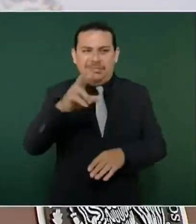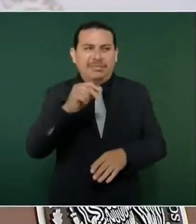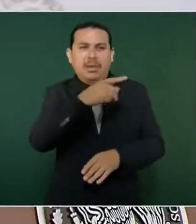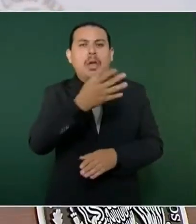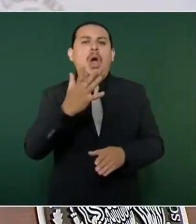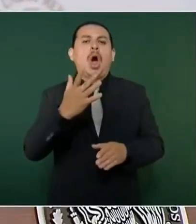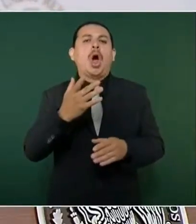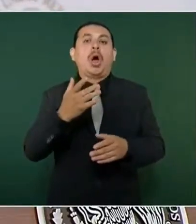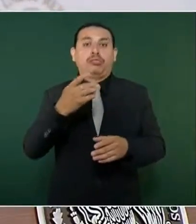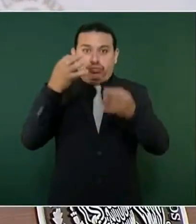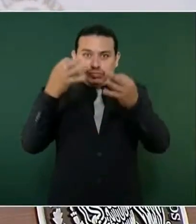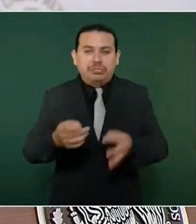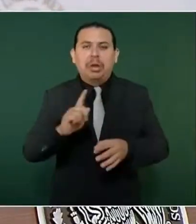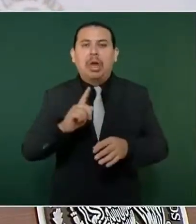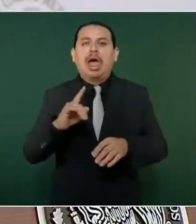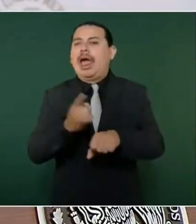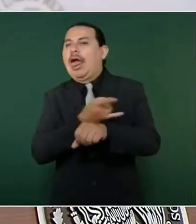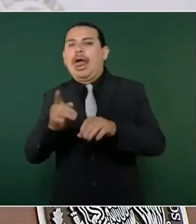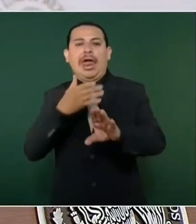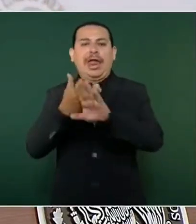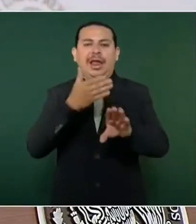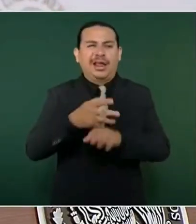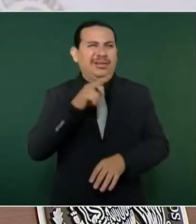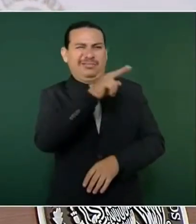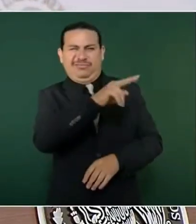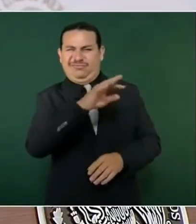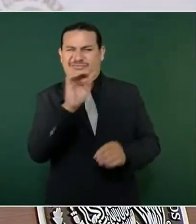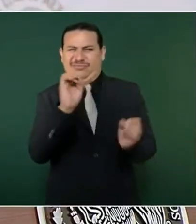saben de que los pueblos